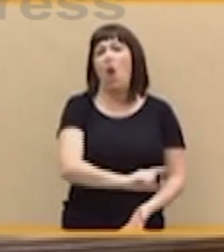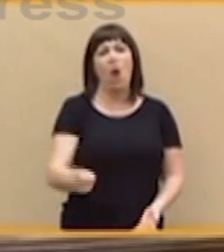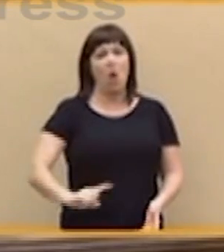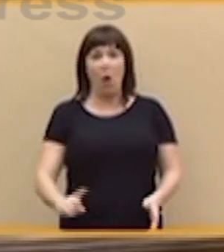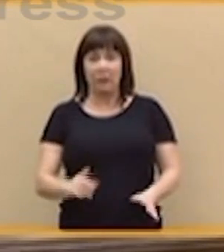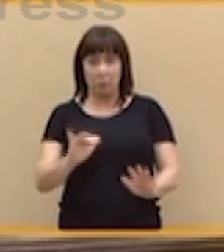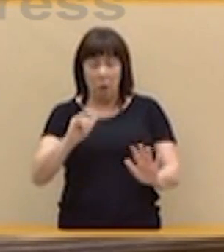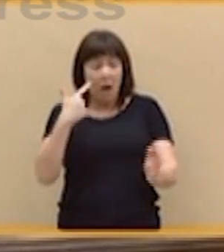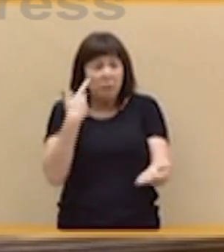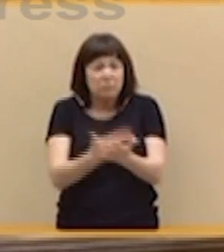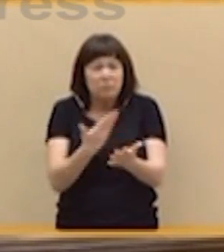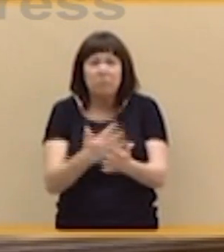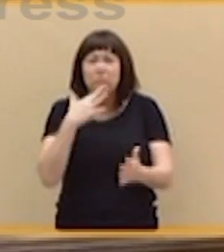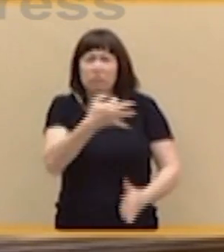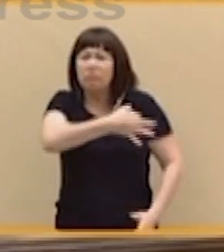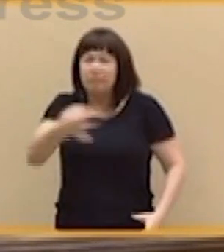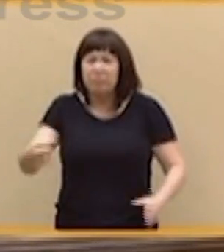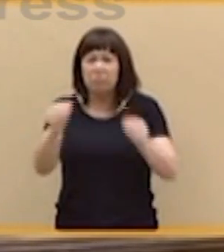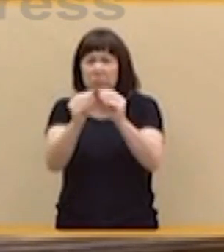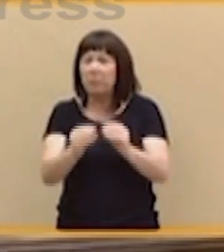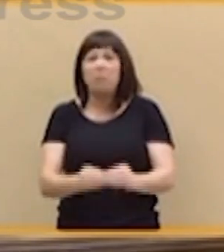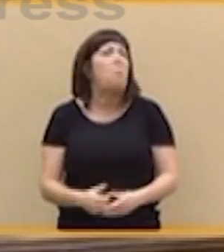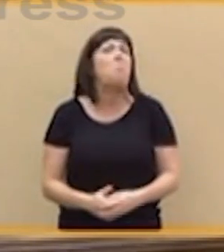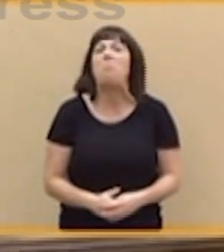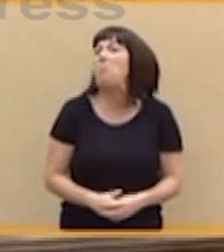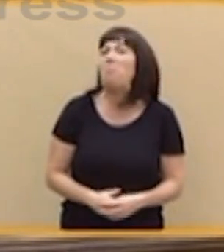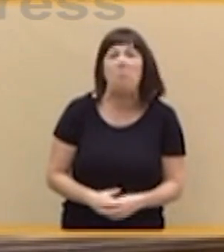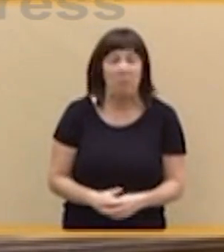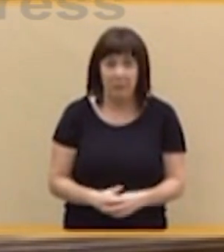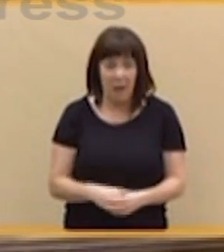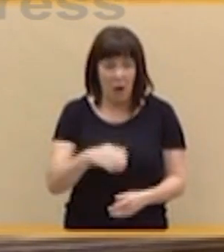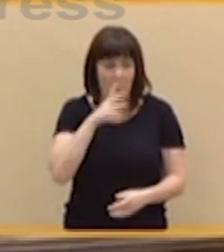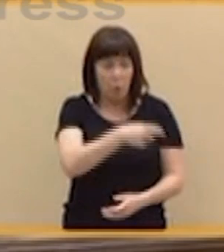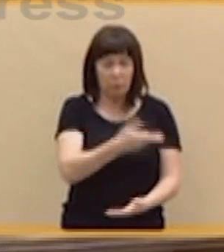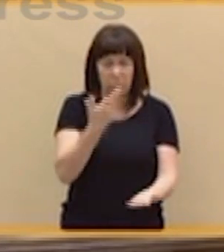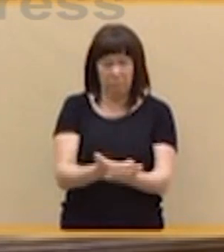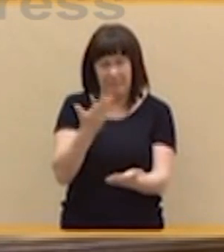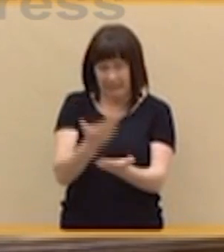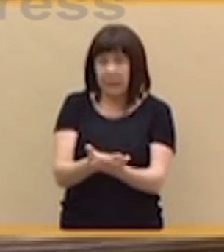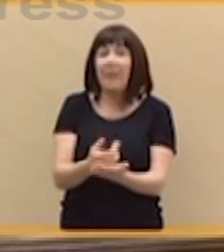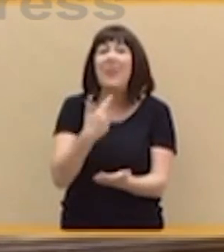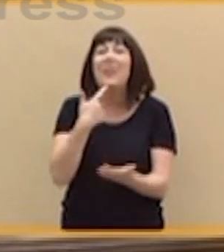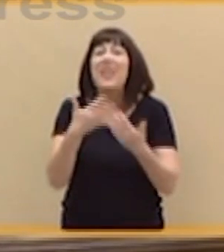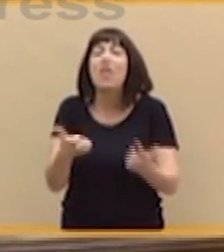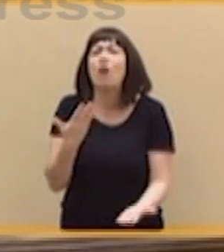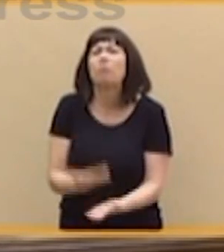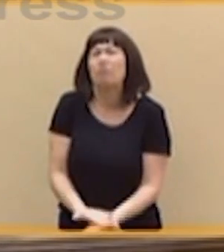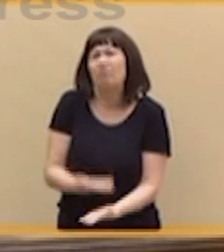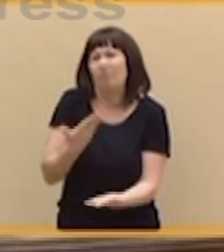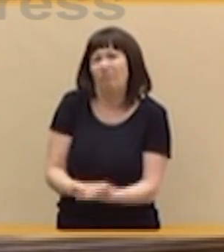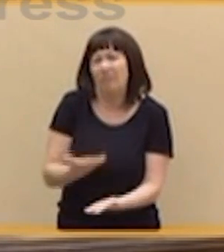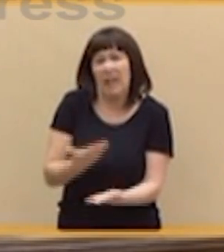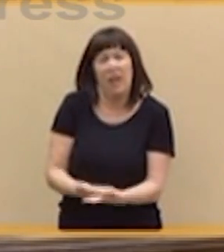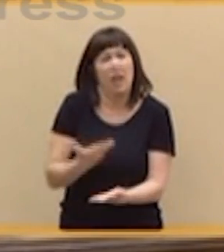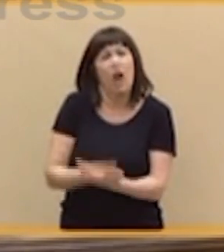verosímil para rebatir la contundente prueba existente sobre la caja